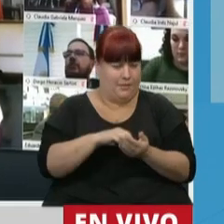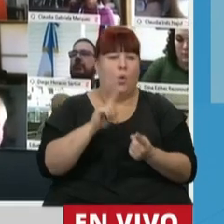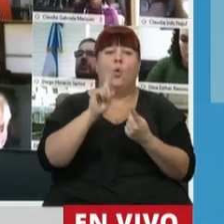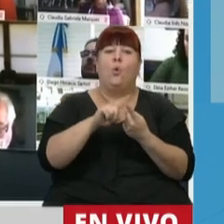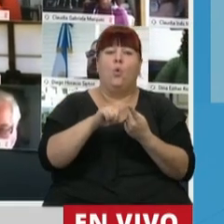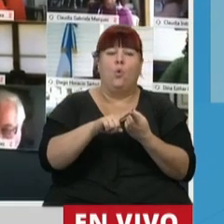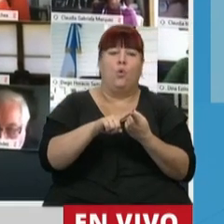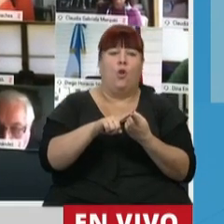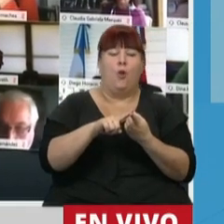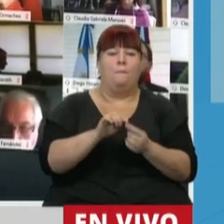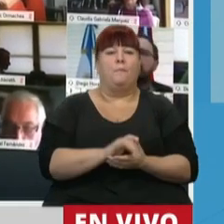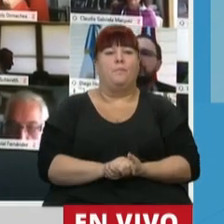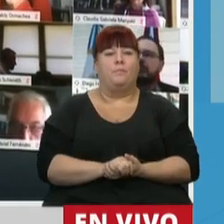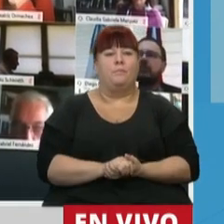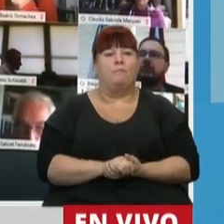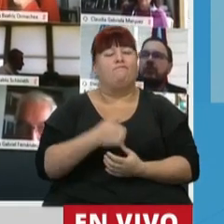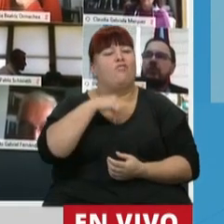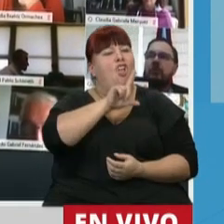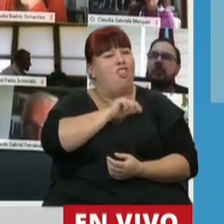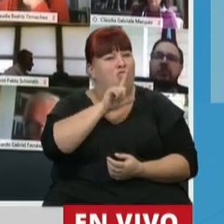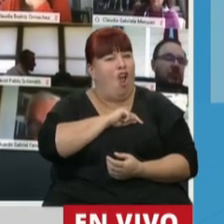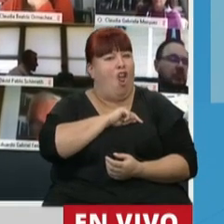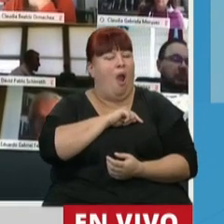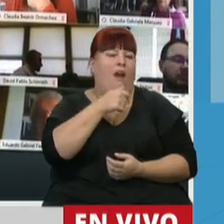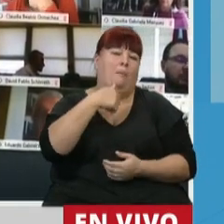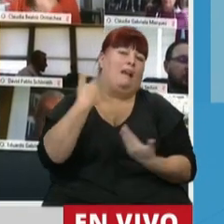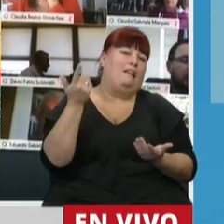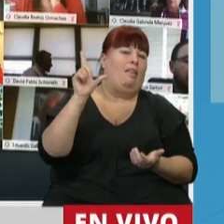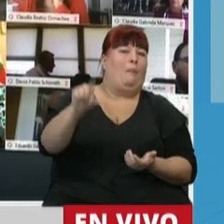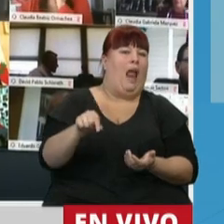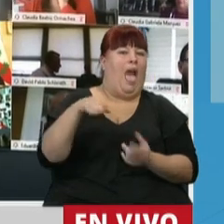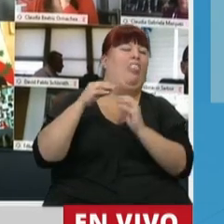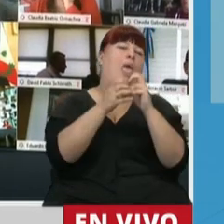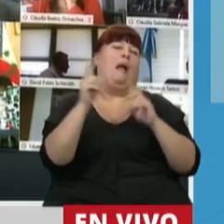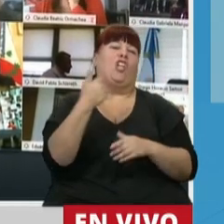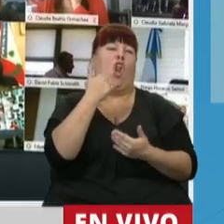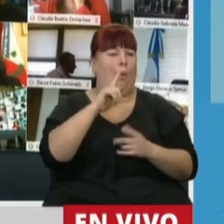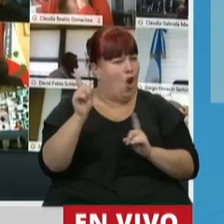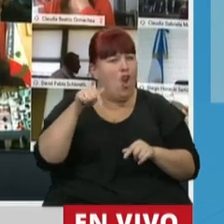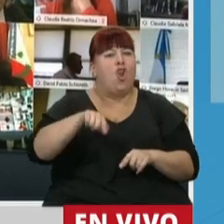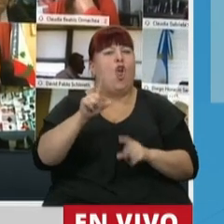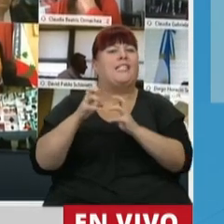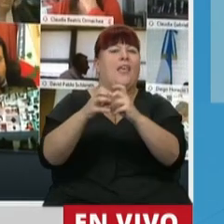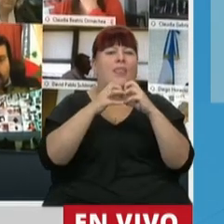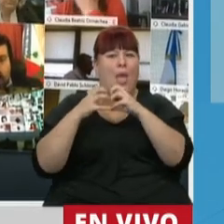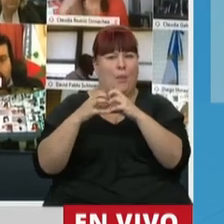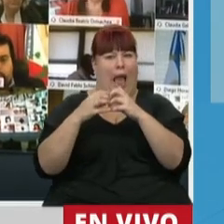primera, me duele que se desmerezca estos debates. Acá no estamos